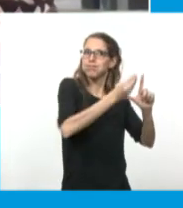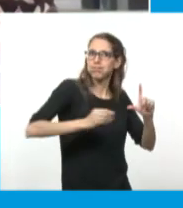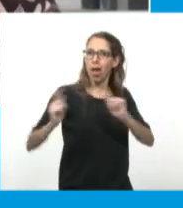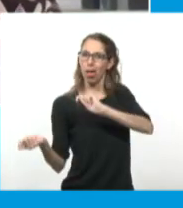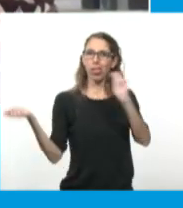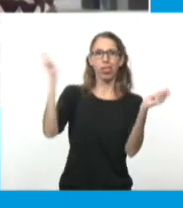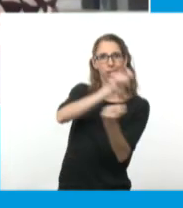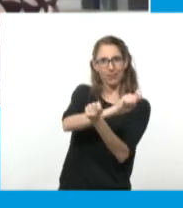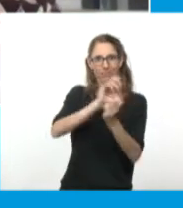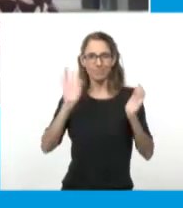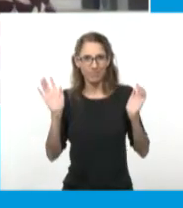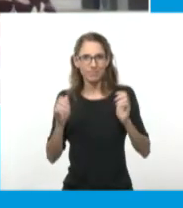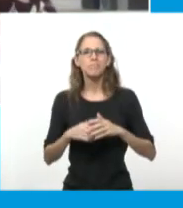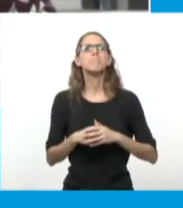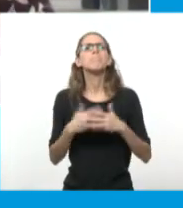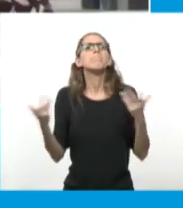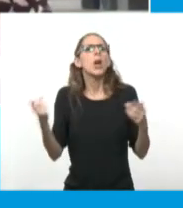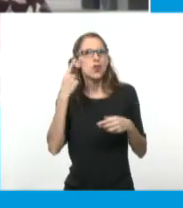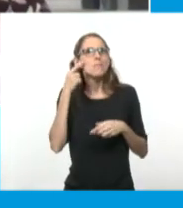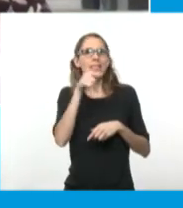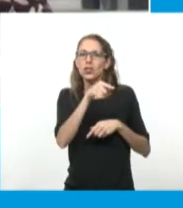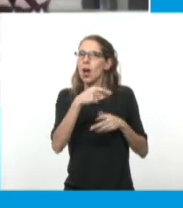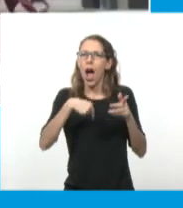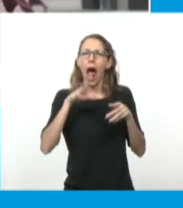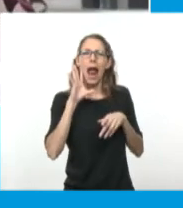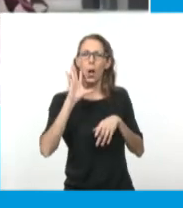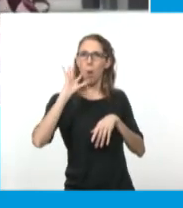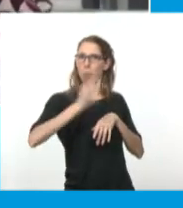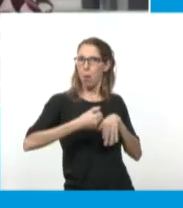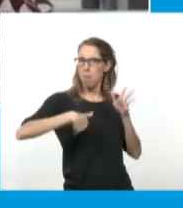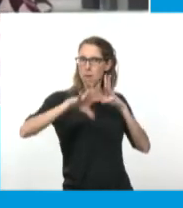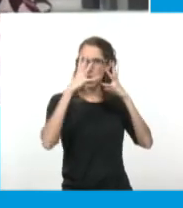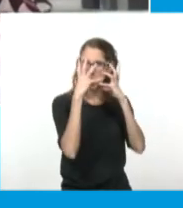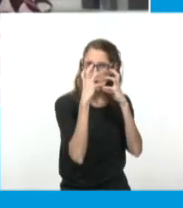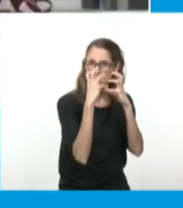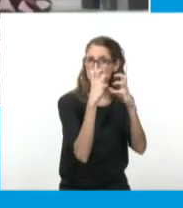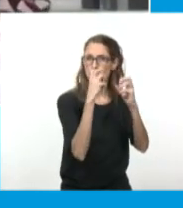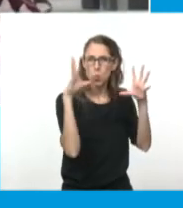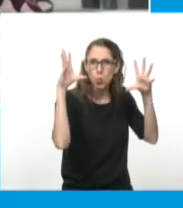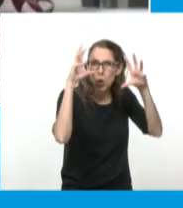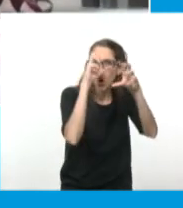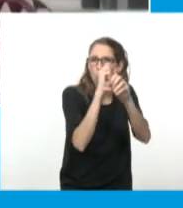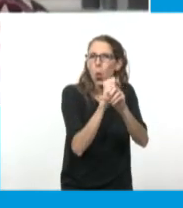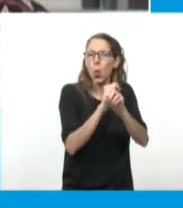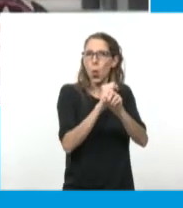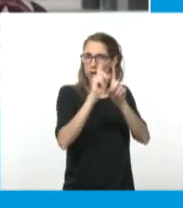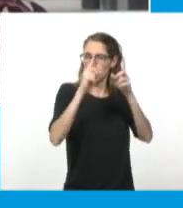dramatismo, de oscuridad, de pesadez en el relato. Me parece